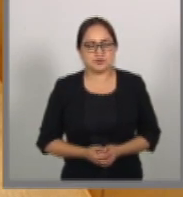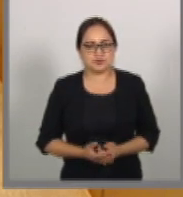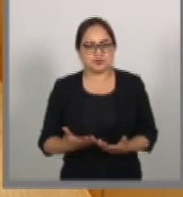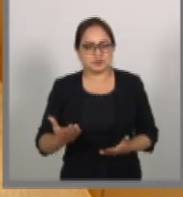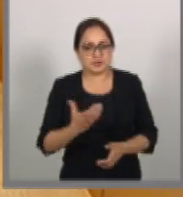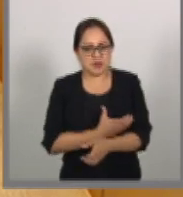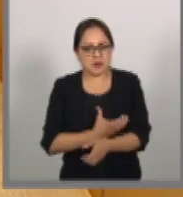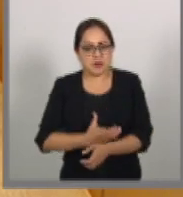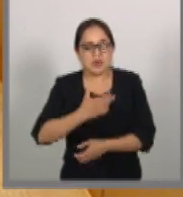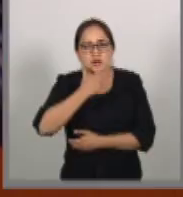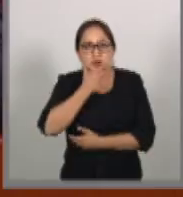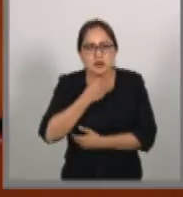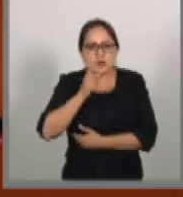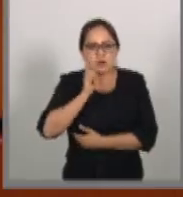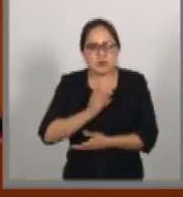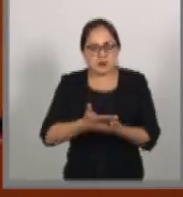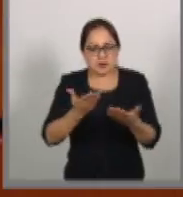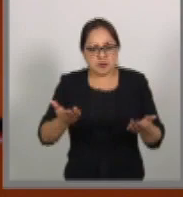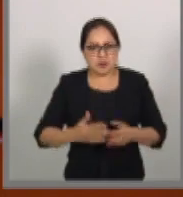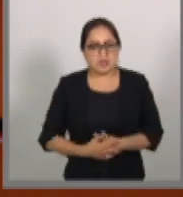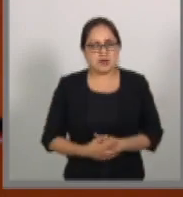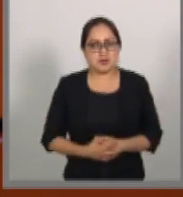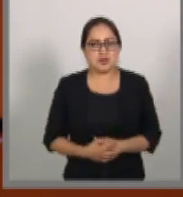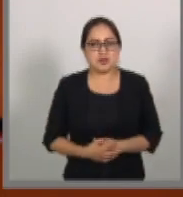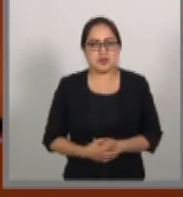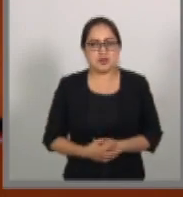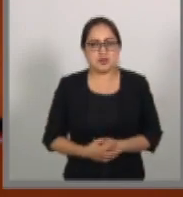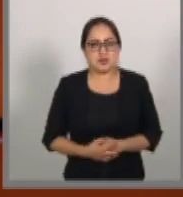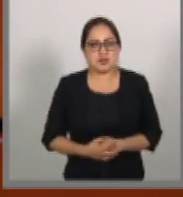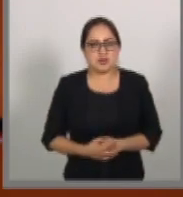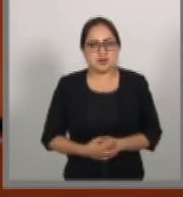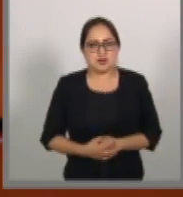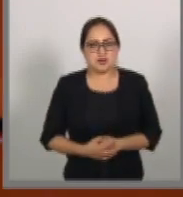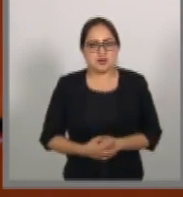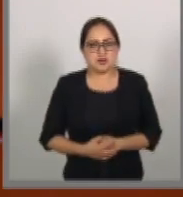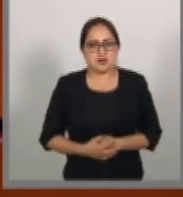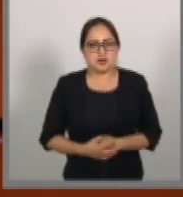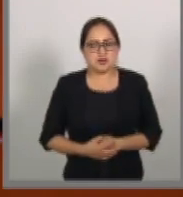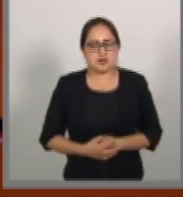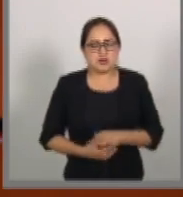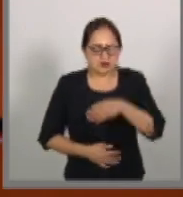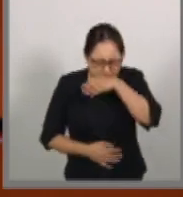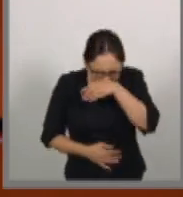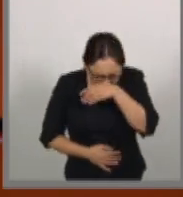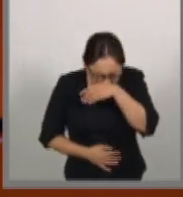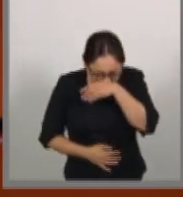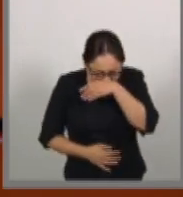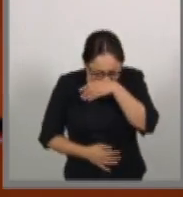compañeras, senadores y senadoras.